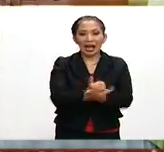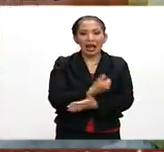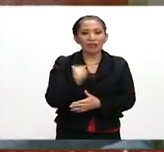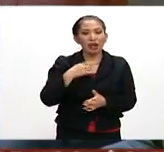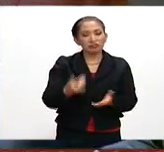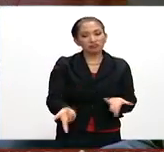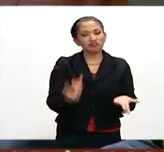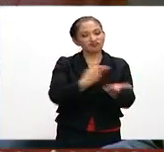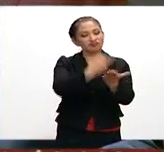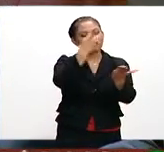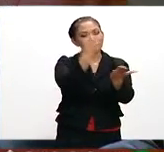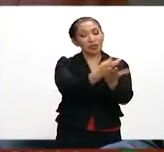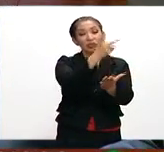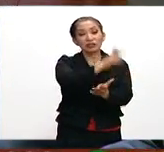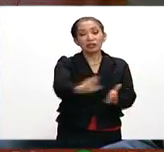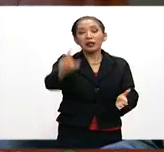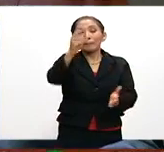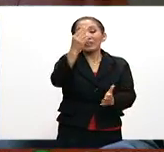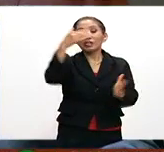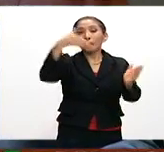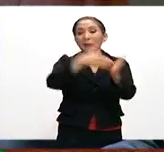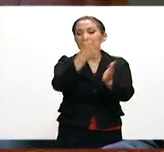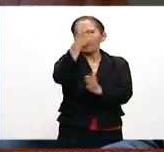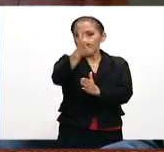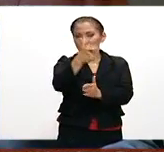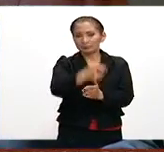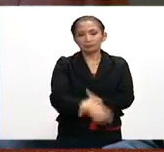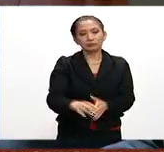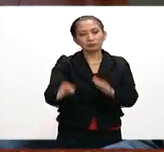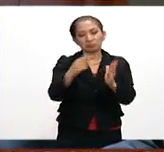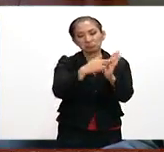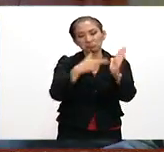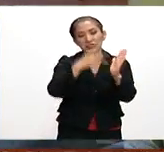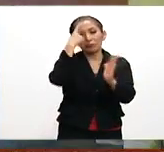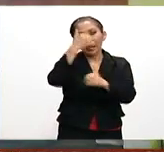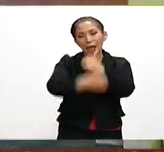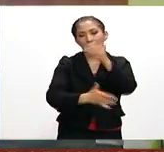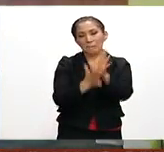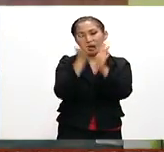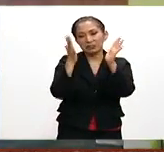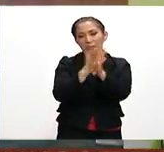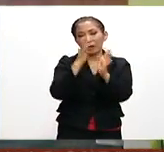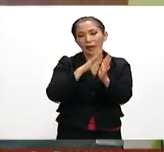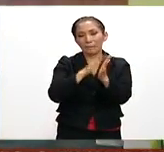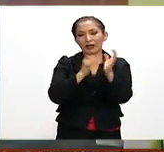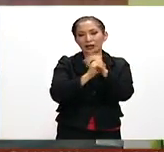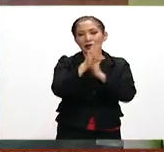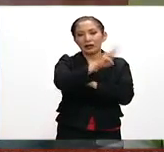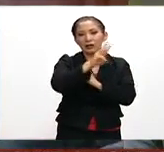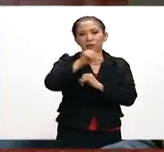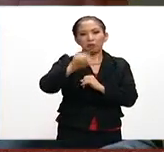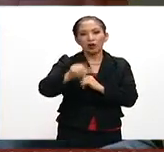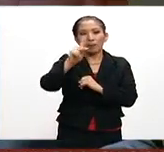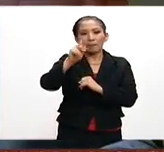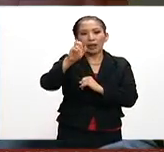serán acreedores a un premio de 225 mil pesos. Las bases para participar se encuentran en la página www